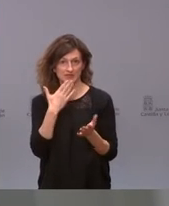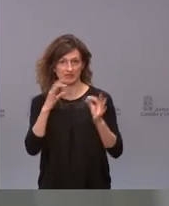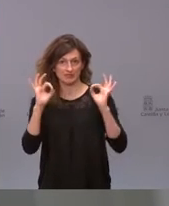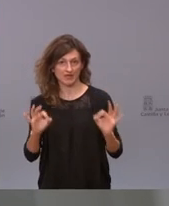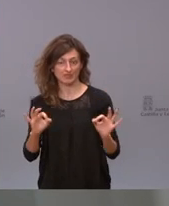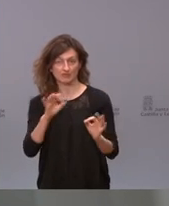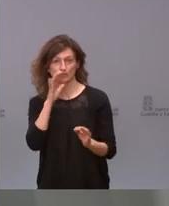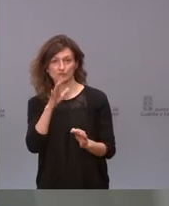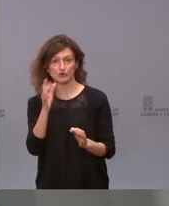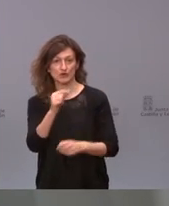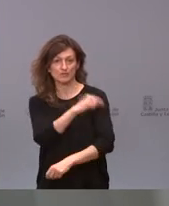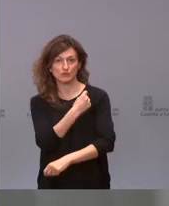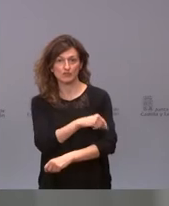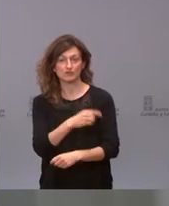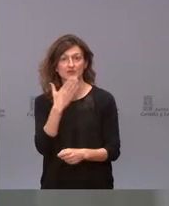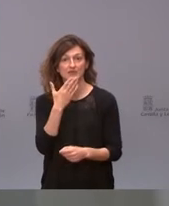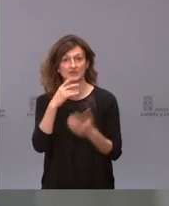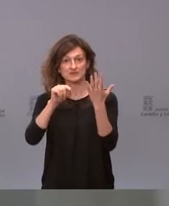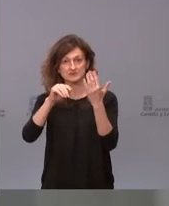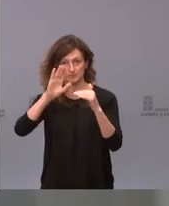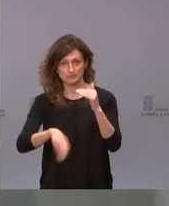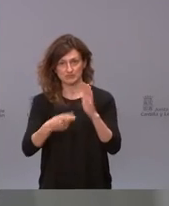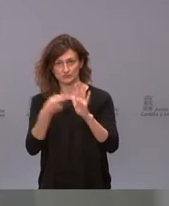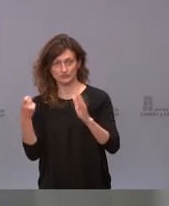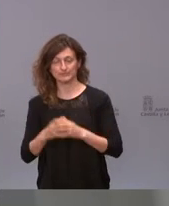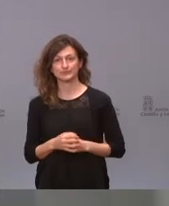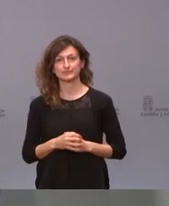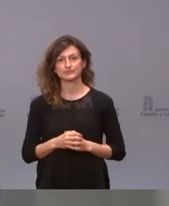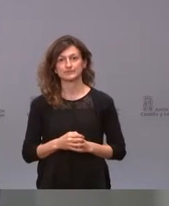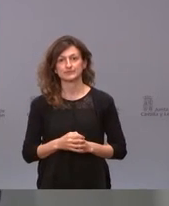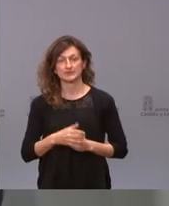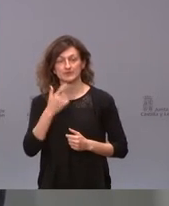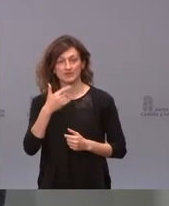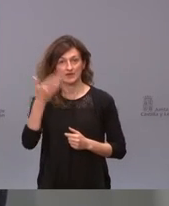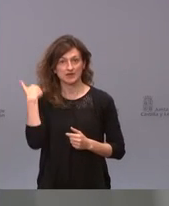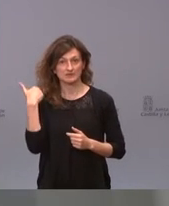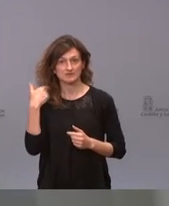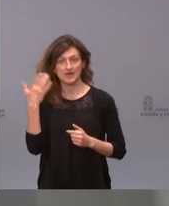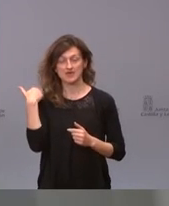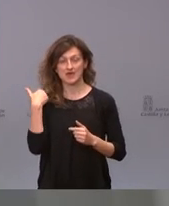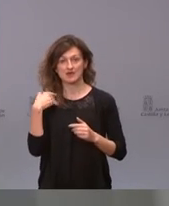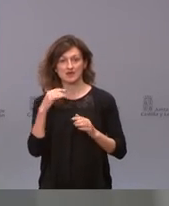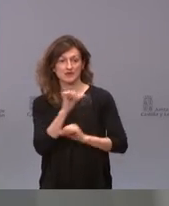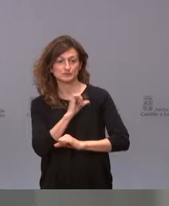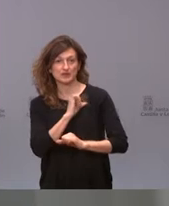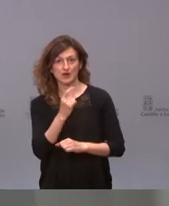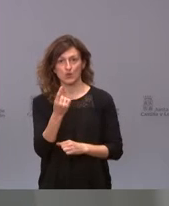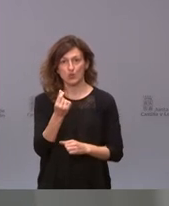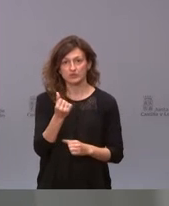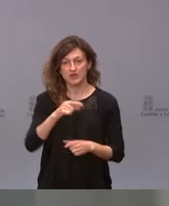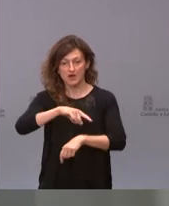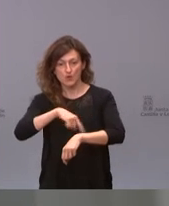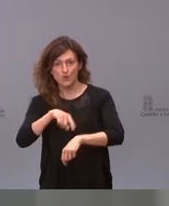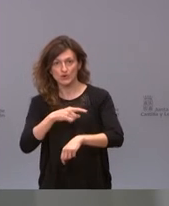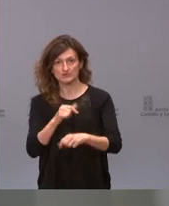eliminando la vacunación por debajo de los 60 años y que, por tanto, no tenía sentido ayer por no esperar unas horas